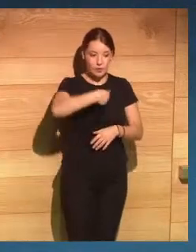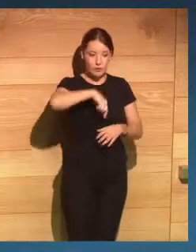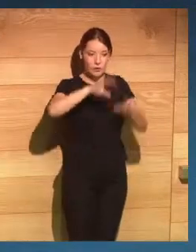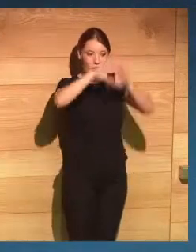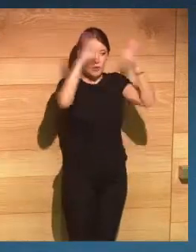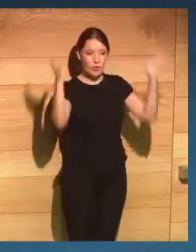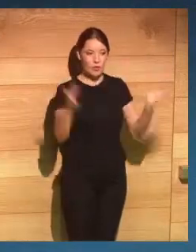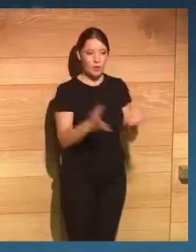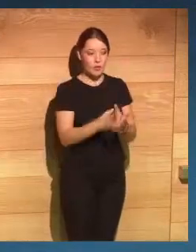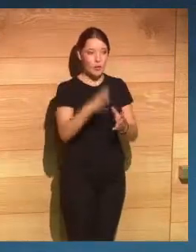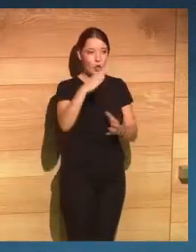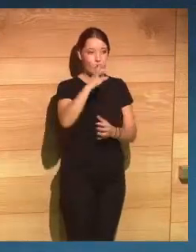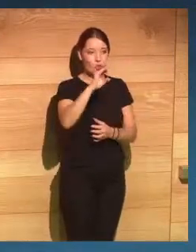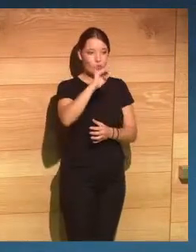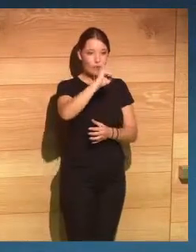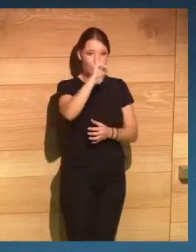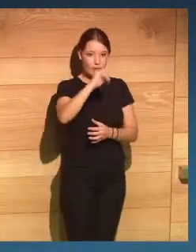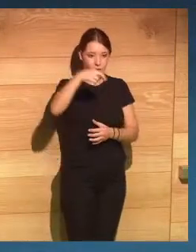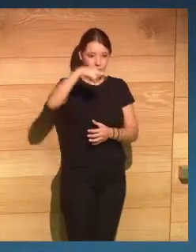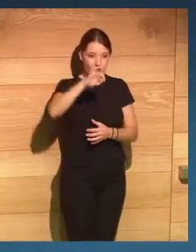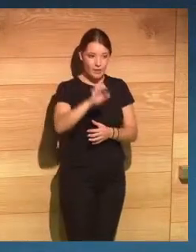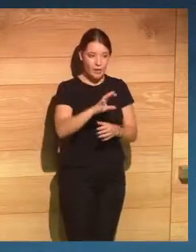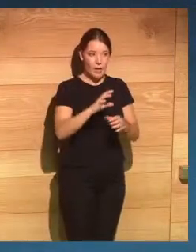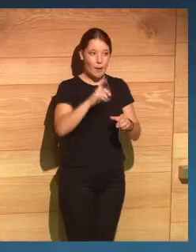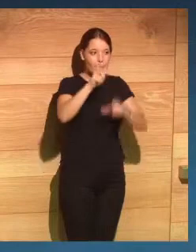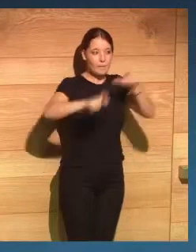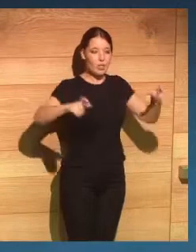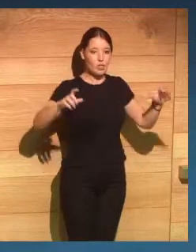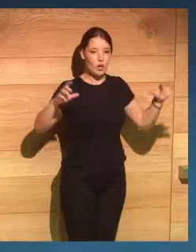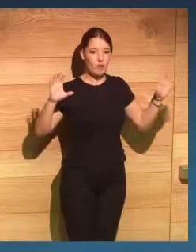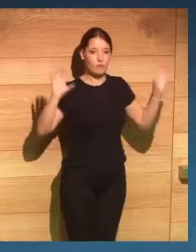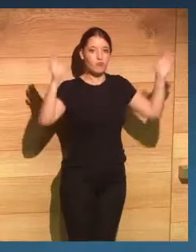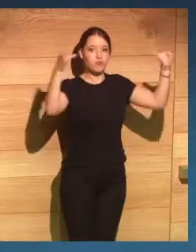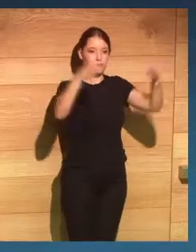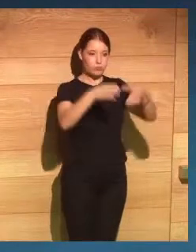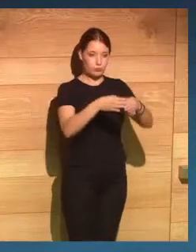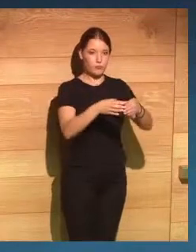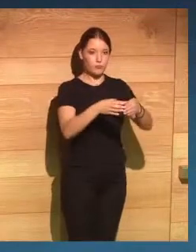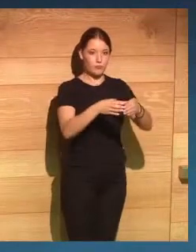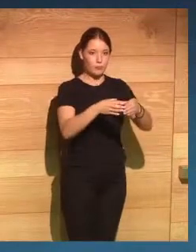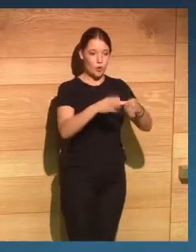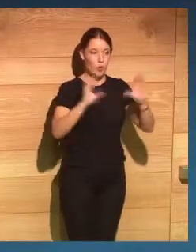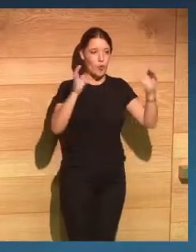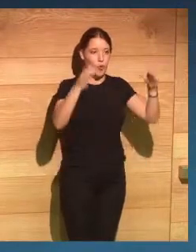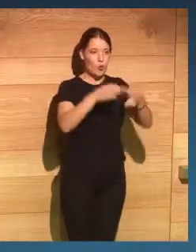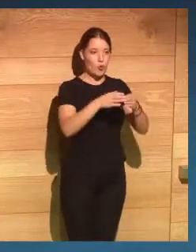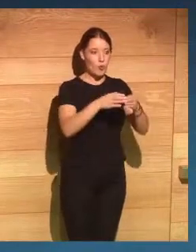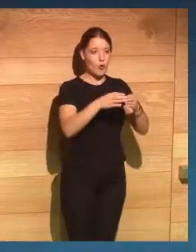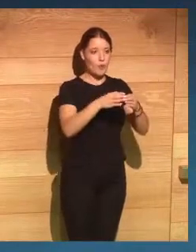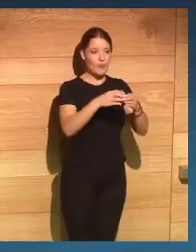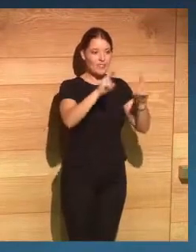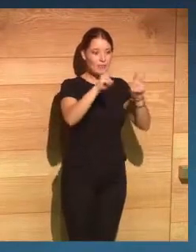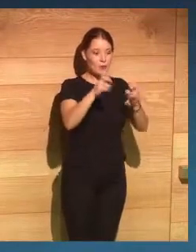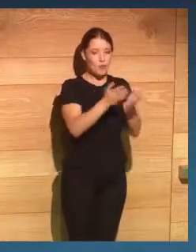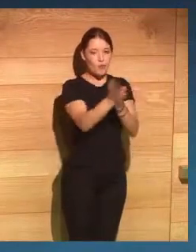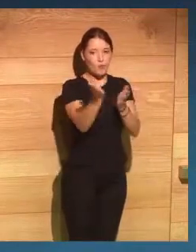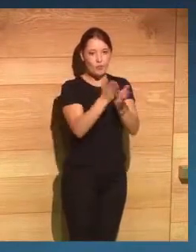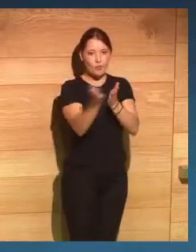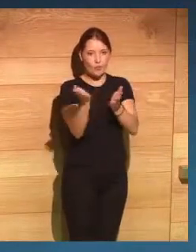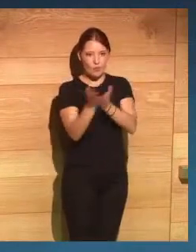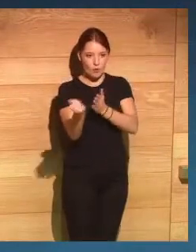una serie de personas hemos conseguido hacer un grupo multidisciplinar multigeneracional